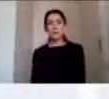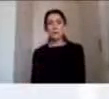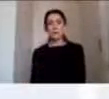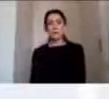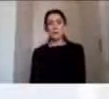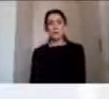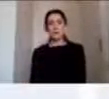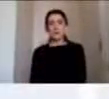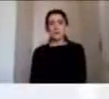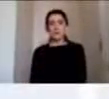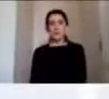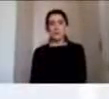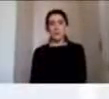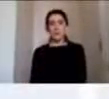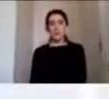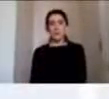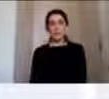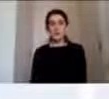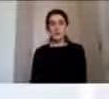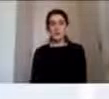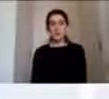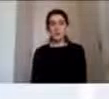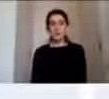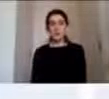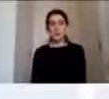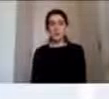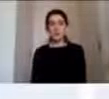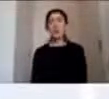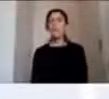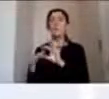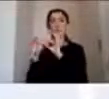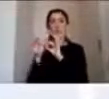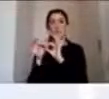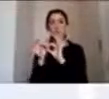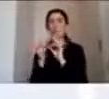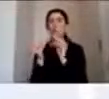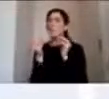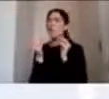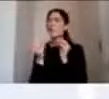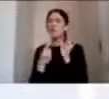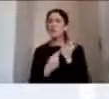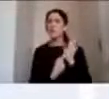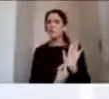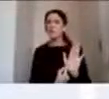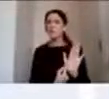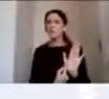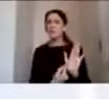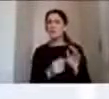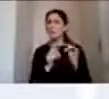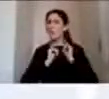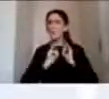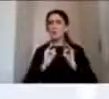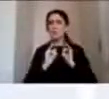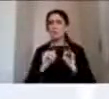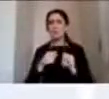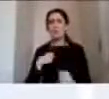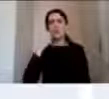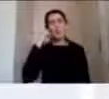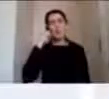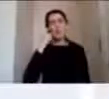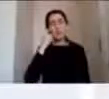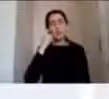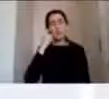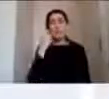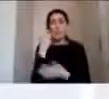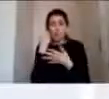muchas gracias con su buenísima tu presentación con mucha información súper útil me imagino para las personas que nos están observando